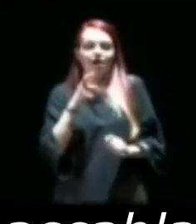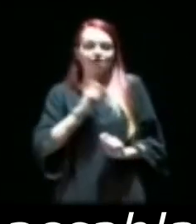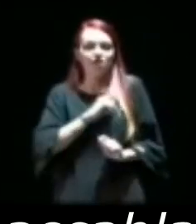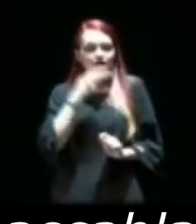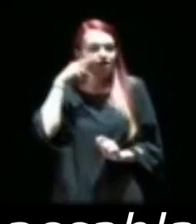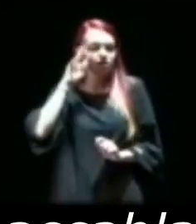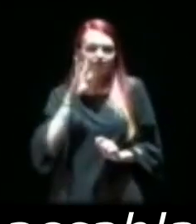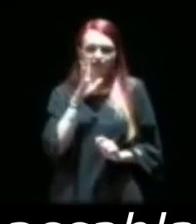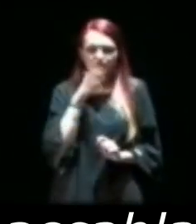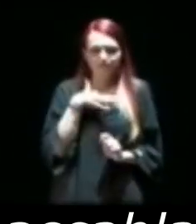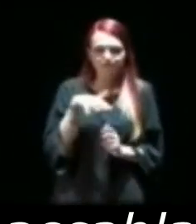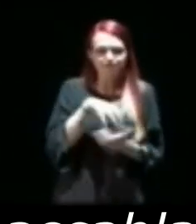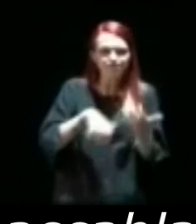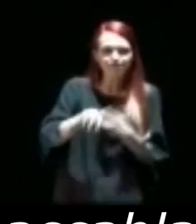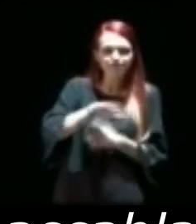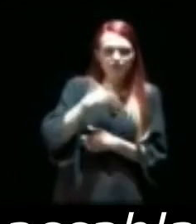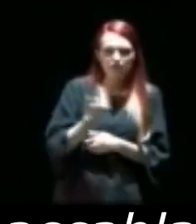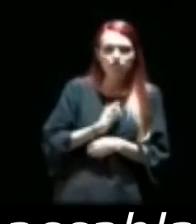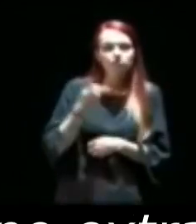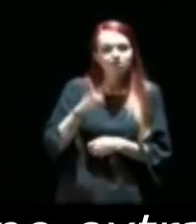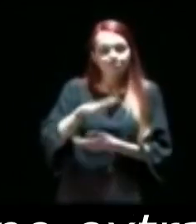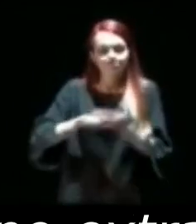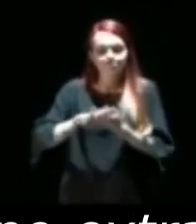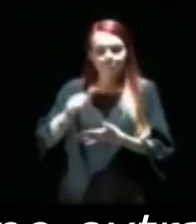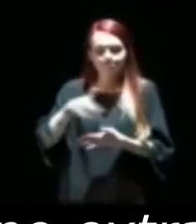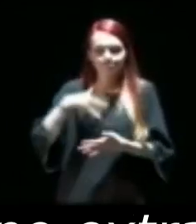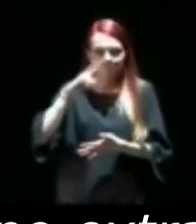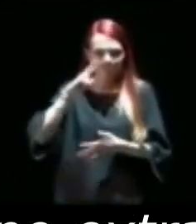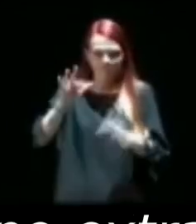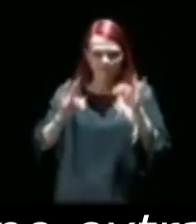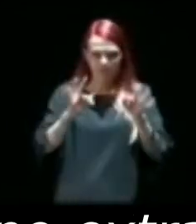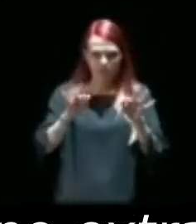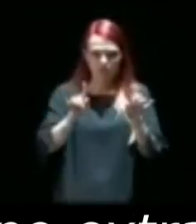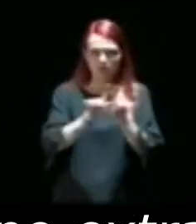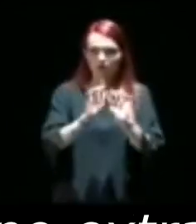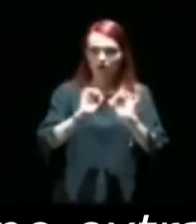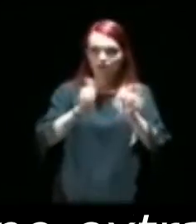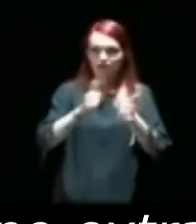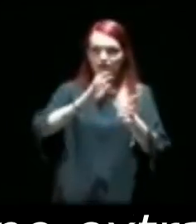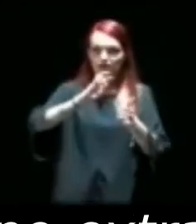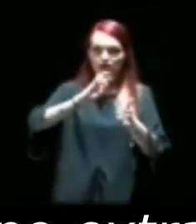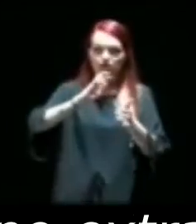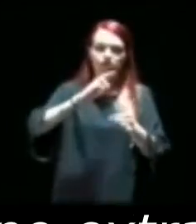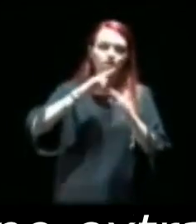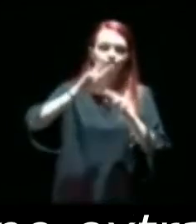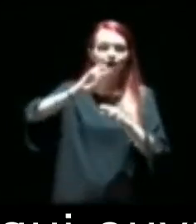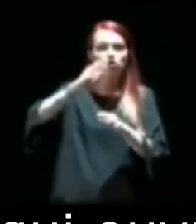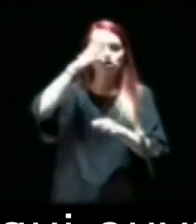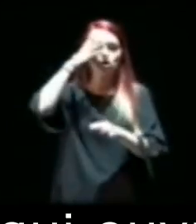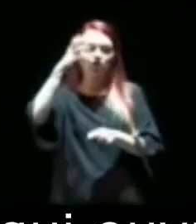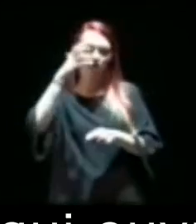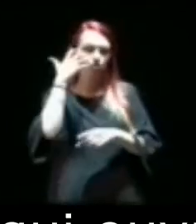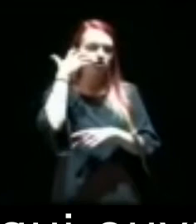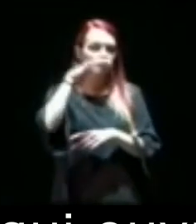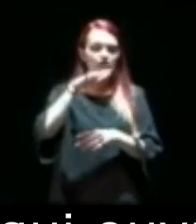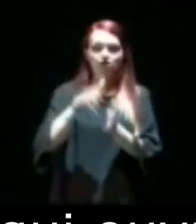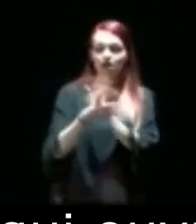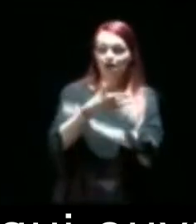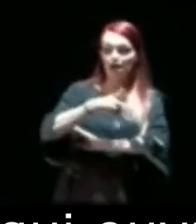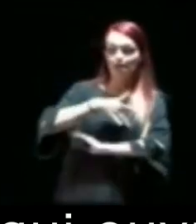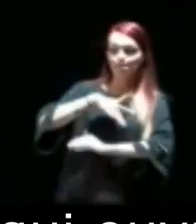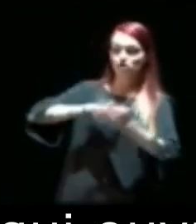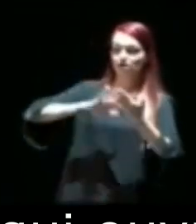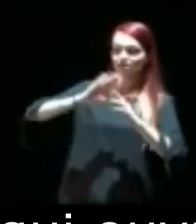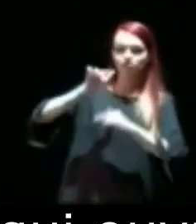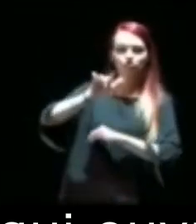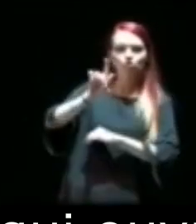experiencia atormentadora y abrumadora. Esto también me resuena como empezaba en otro reino extraño. Es decir, no vamos a hablar el amor, sino el amor